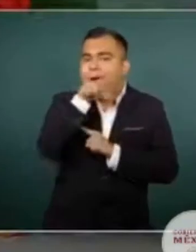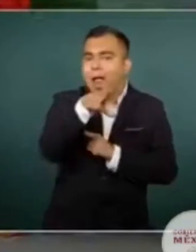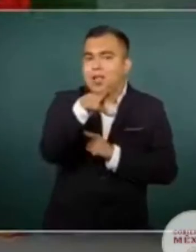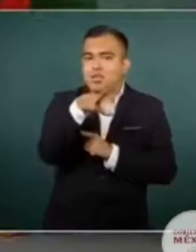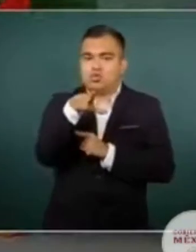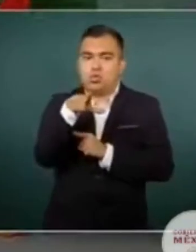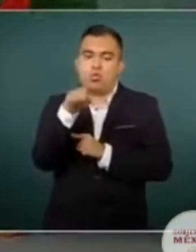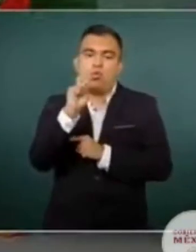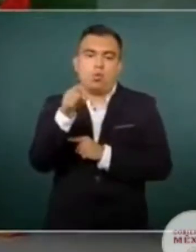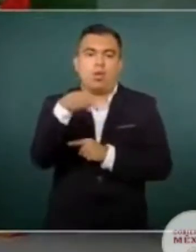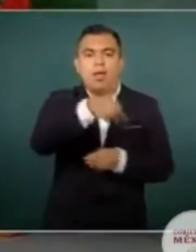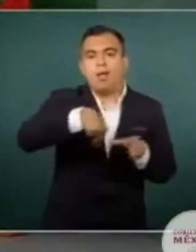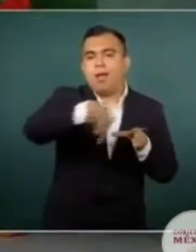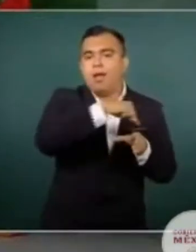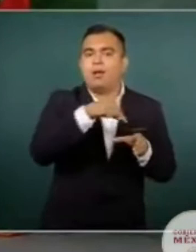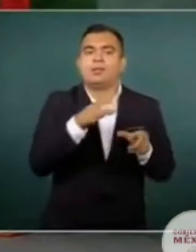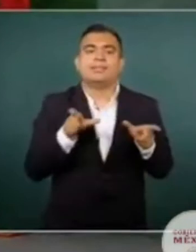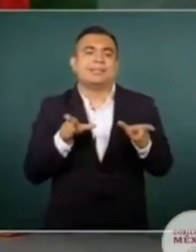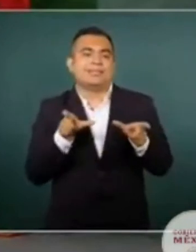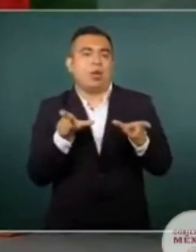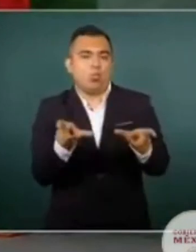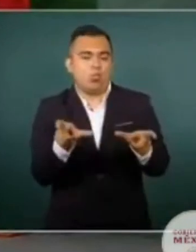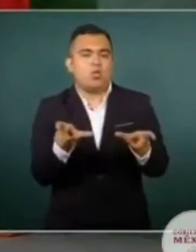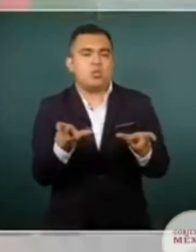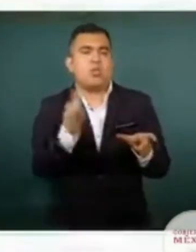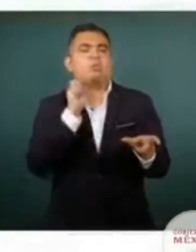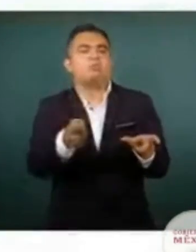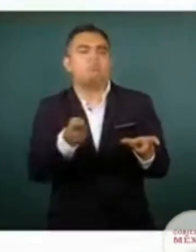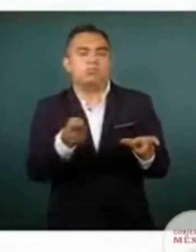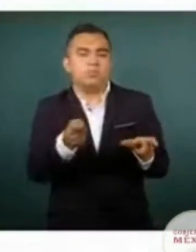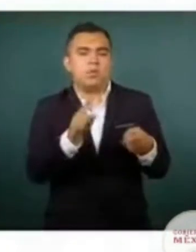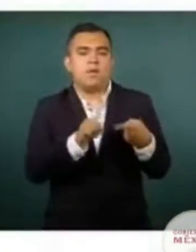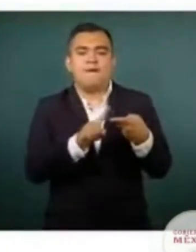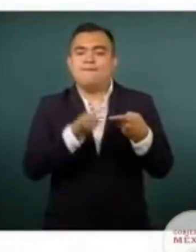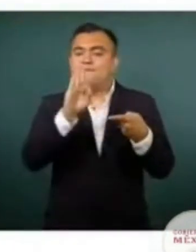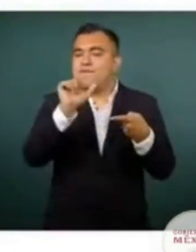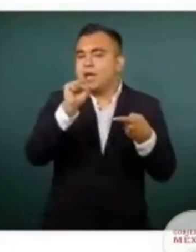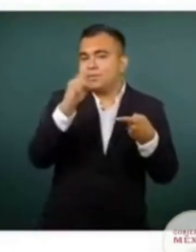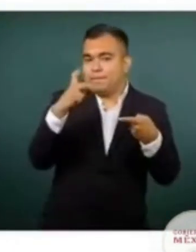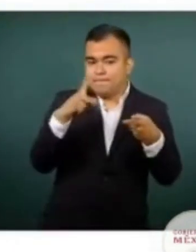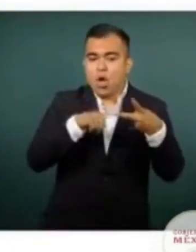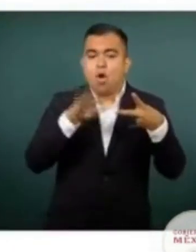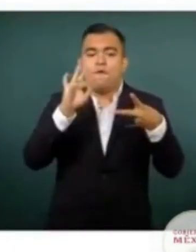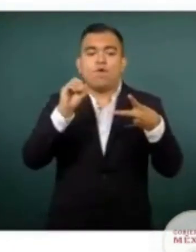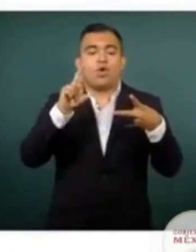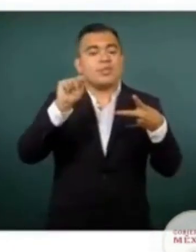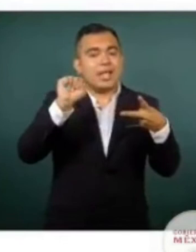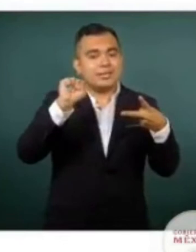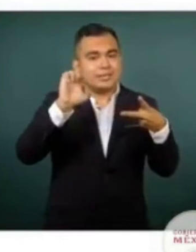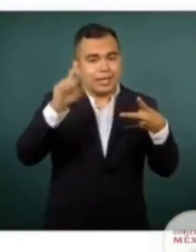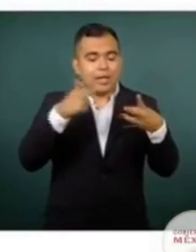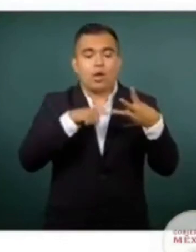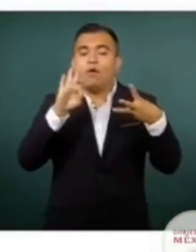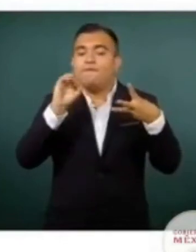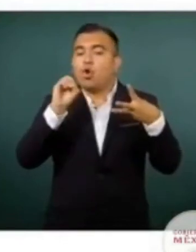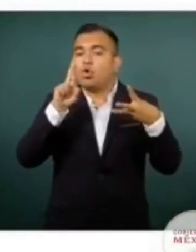injerencia directa en la seguridad, está el FASP, el Fortasec y el Fortamun. Y aquí